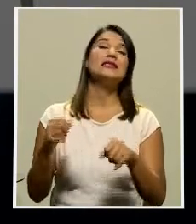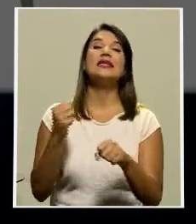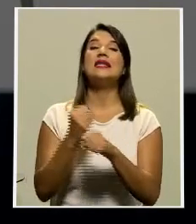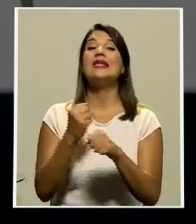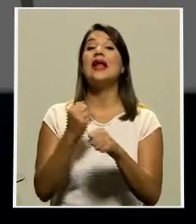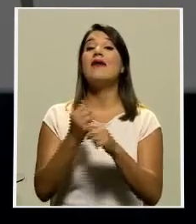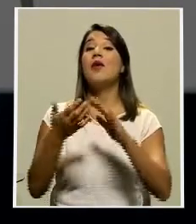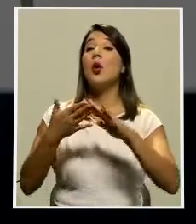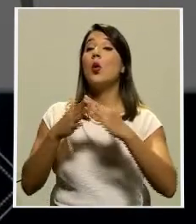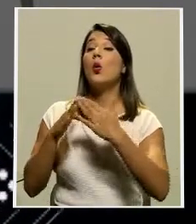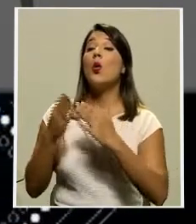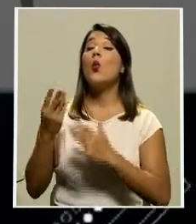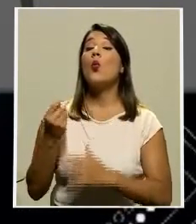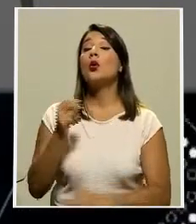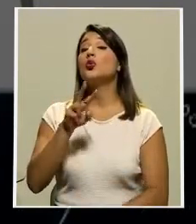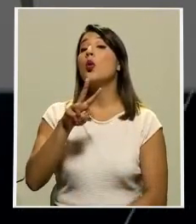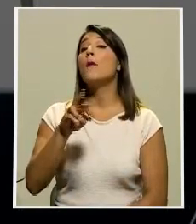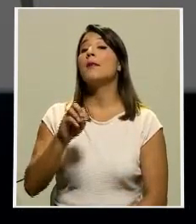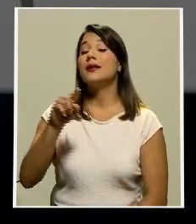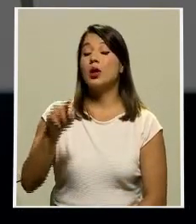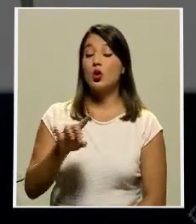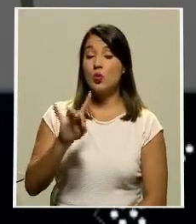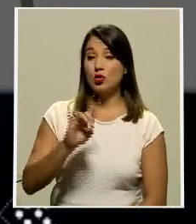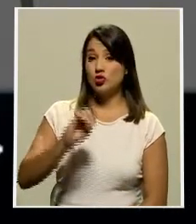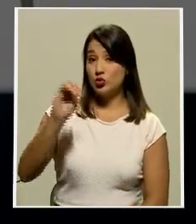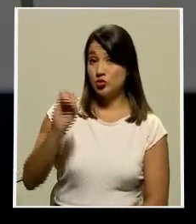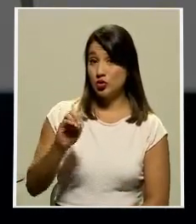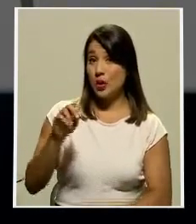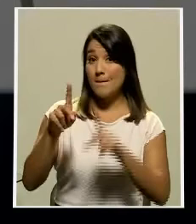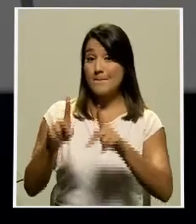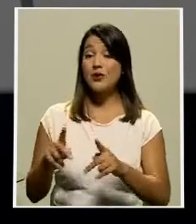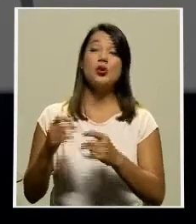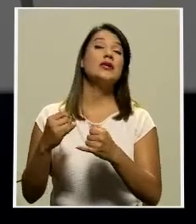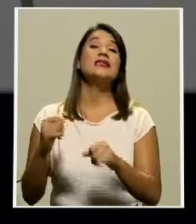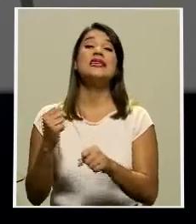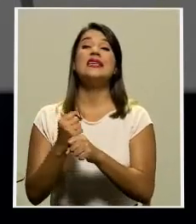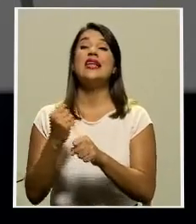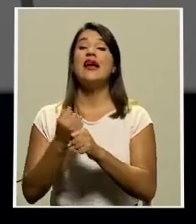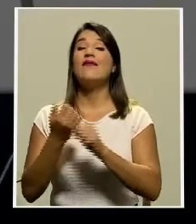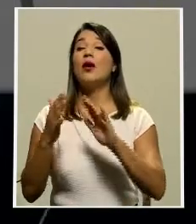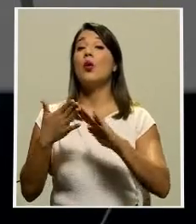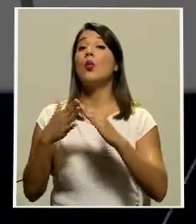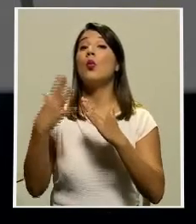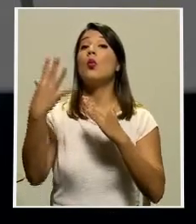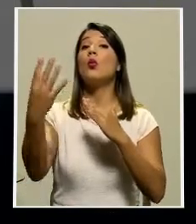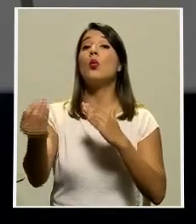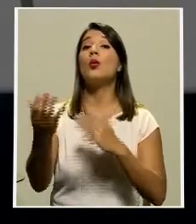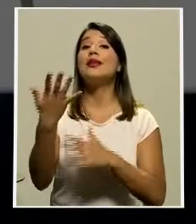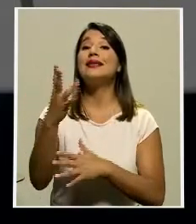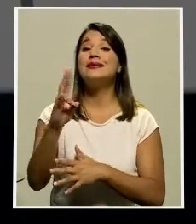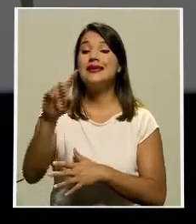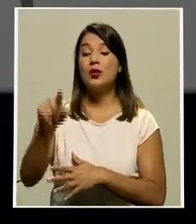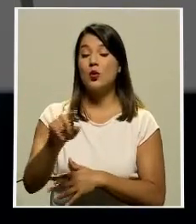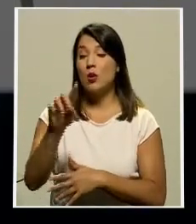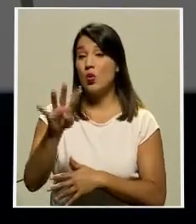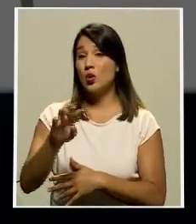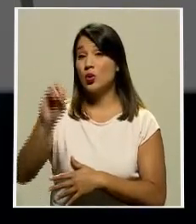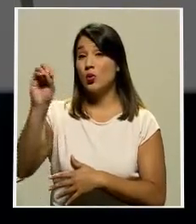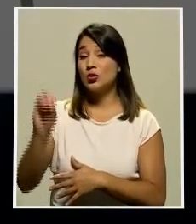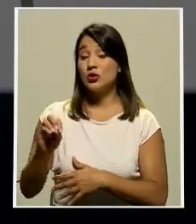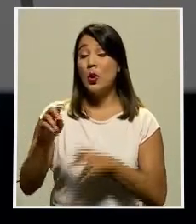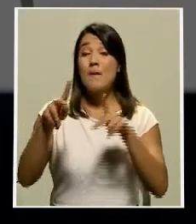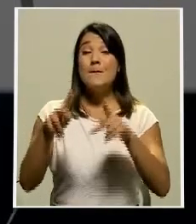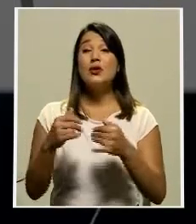estimó en 20,8% y la tasa de desempleo rural fue de 17,4%. Las personas